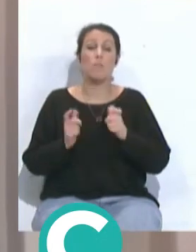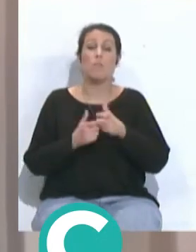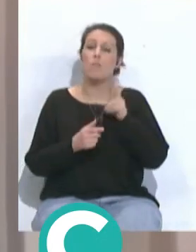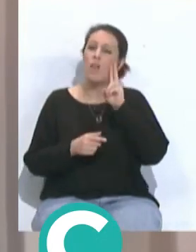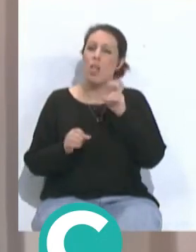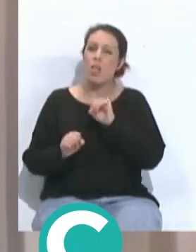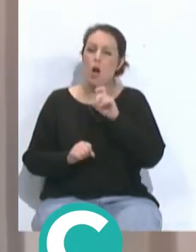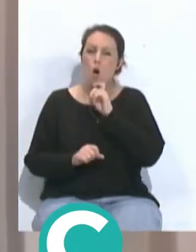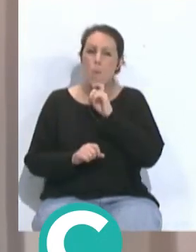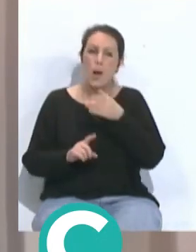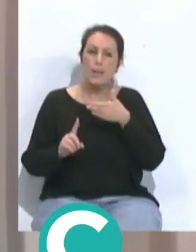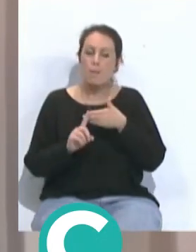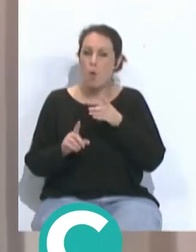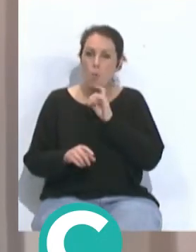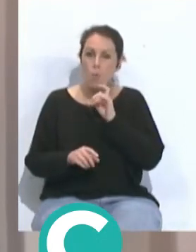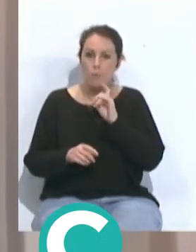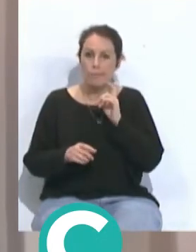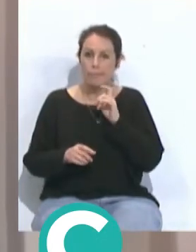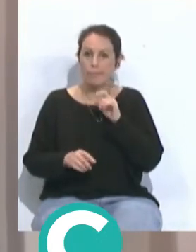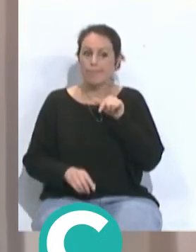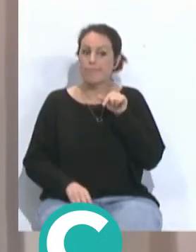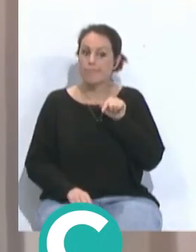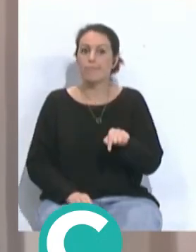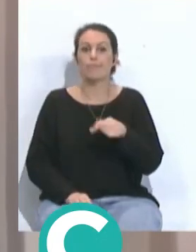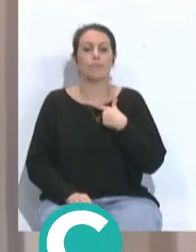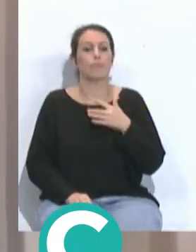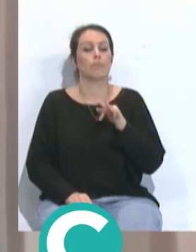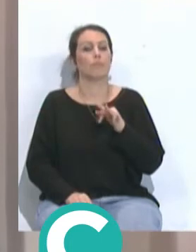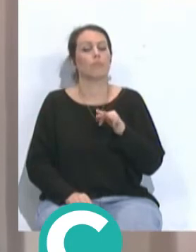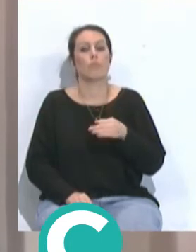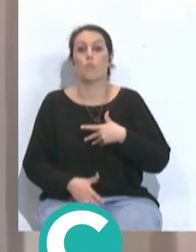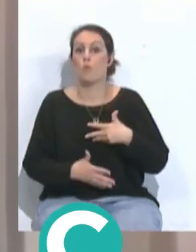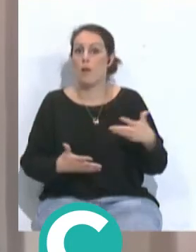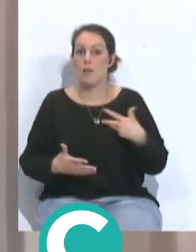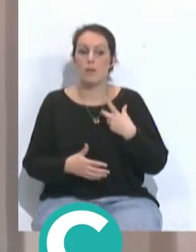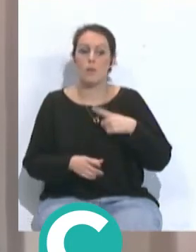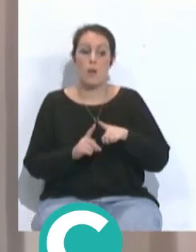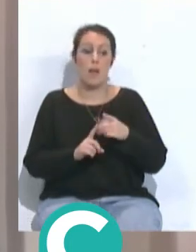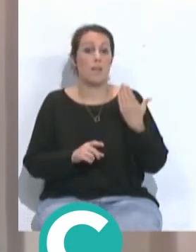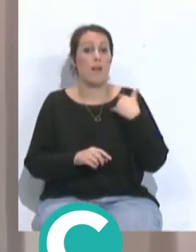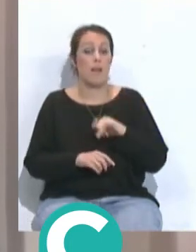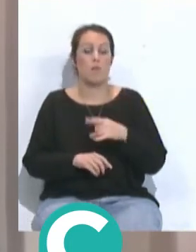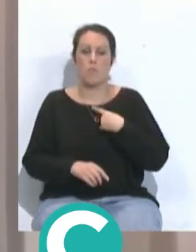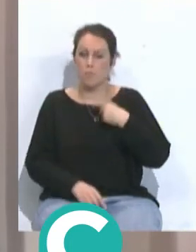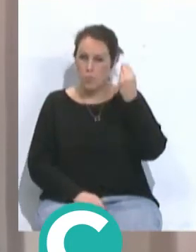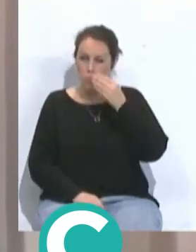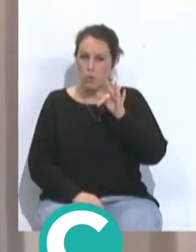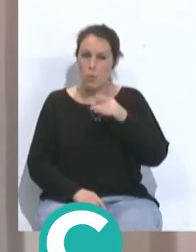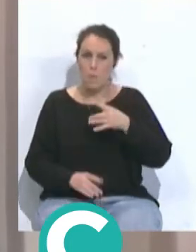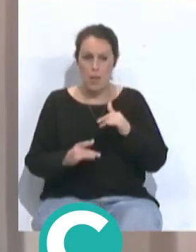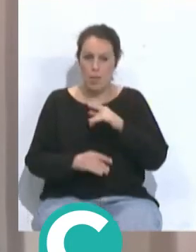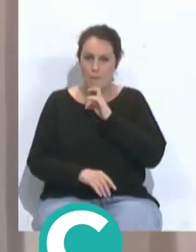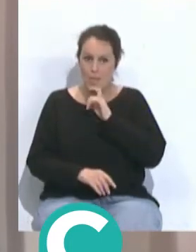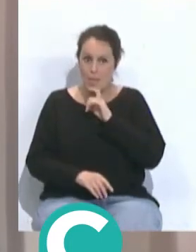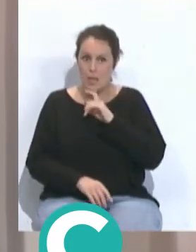como defiende como ataca y eso es una una ventaja grandísima como lo teníamos antes yo soy optimista va a ser un partido difícil